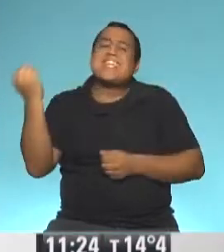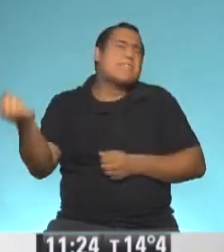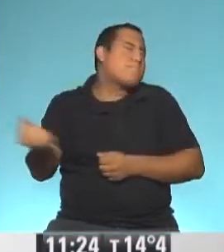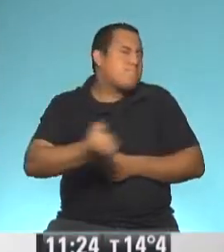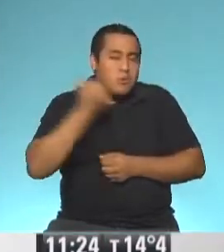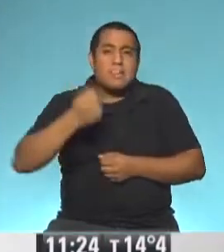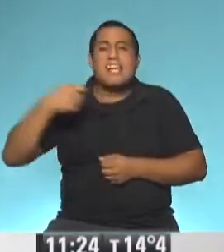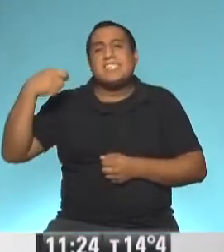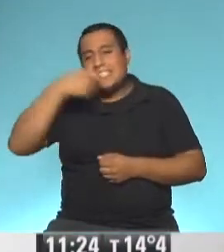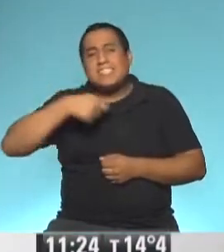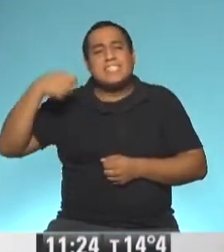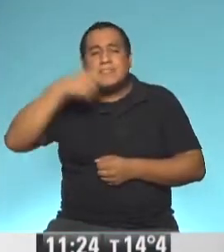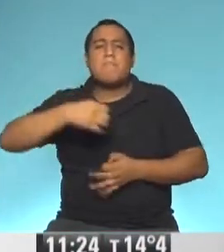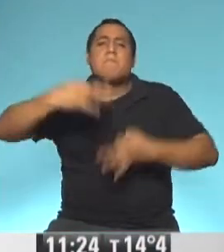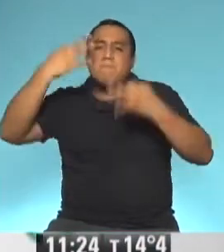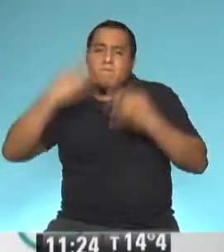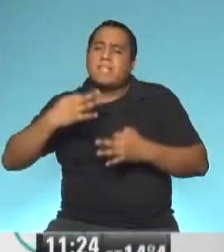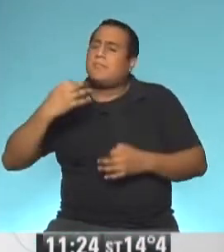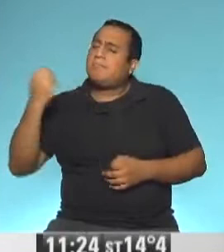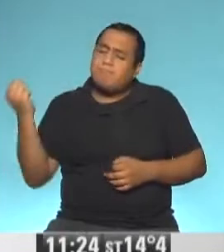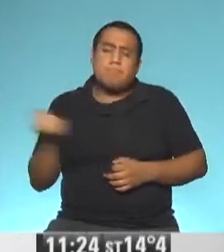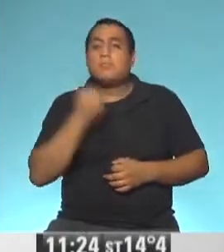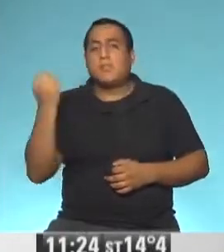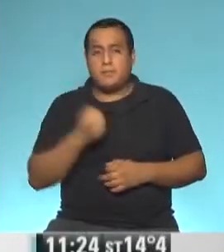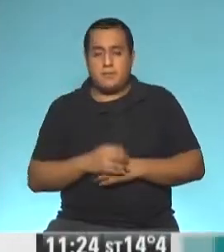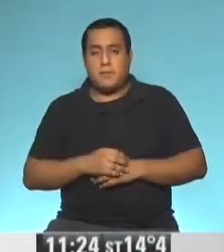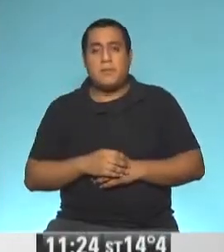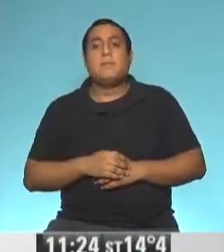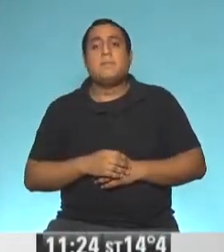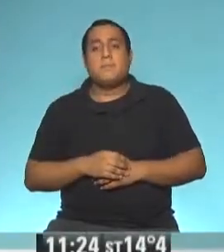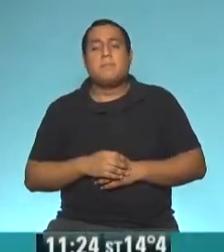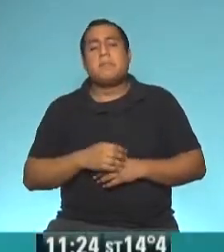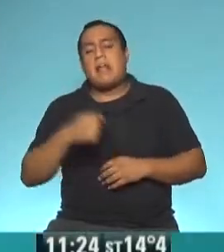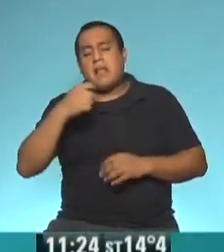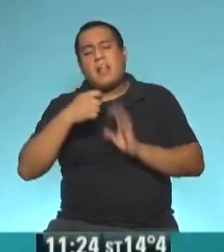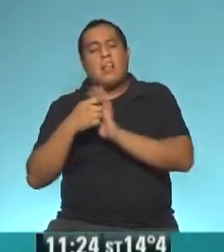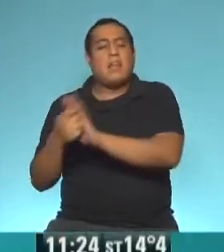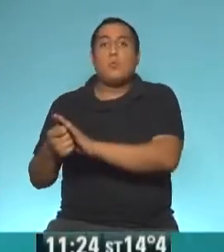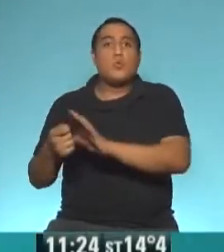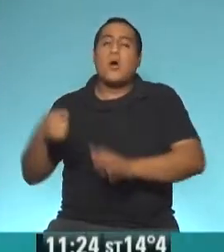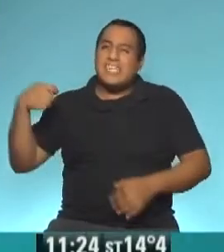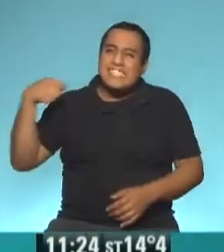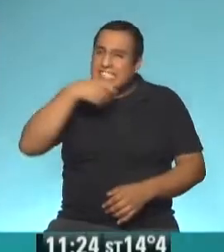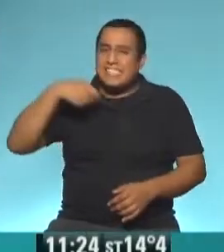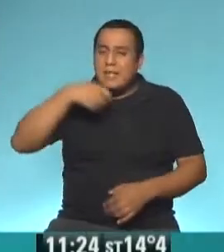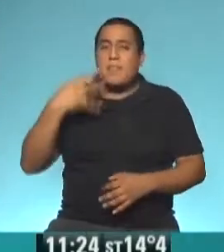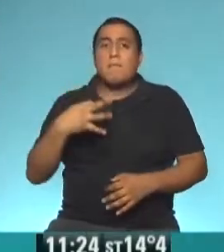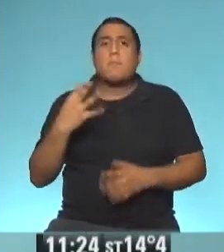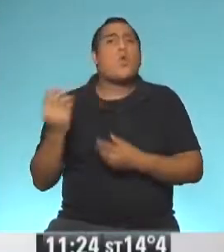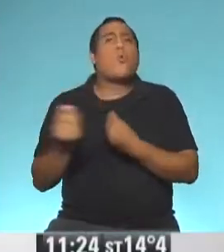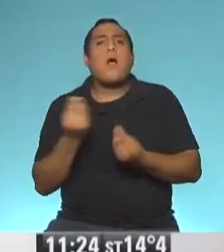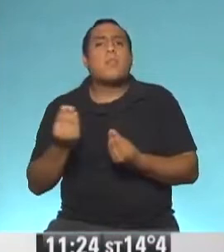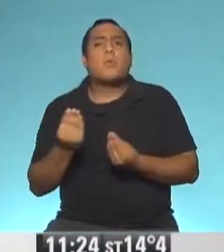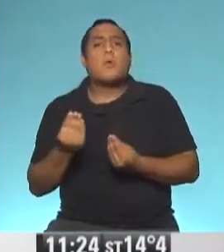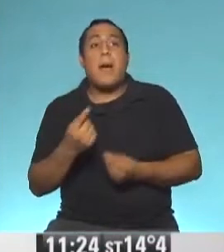el cepillo de dientes incorporarlo a la rutina, no saltearnos ese momento. Dos preguntas al respecto. debemos cepillando?